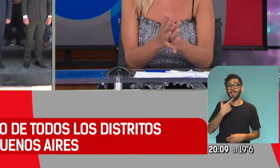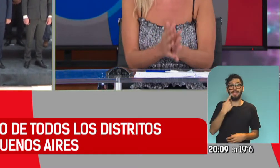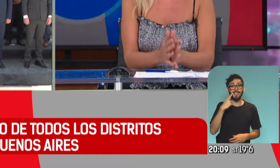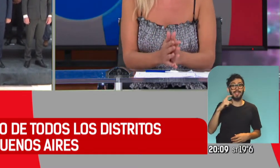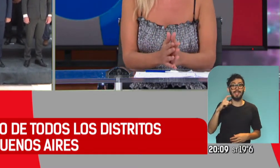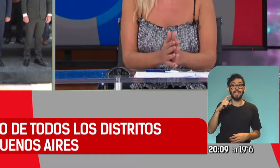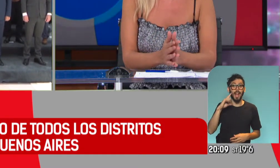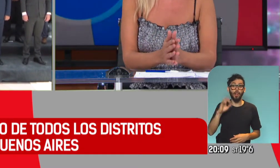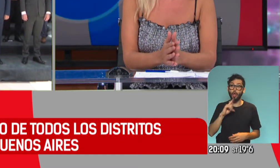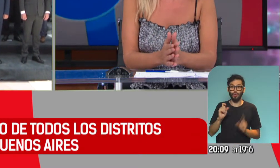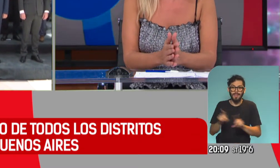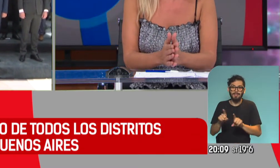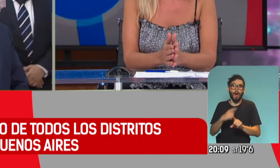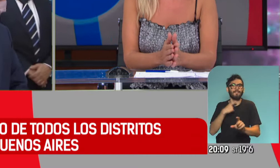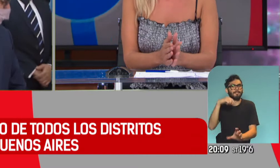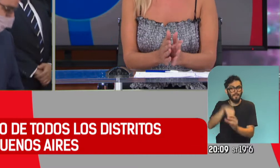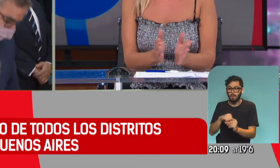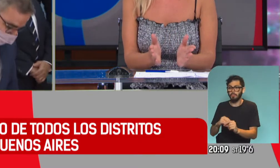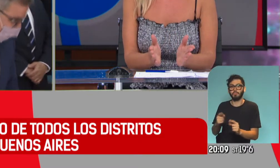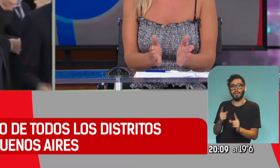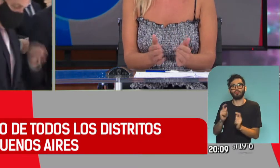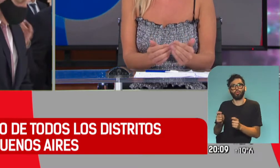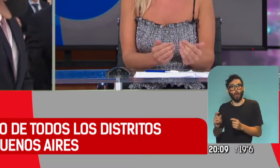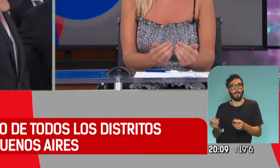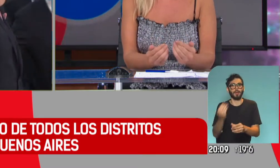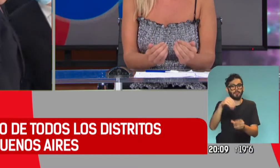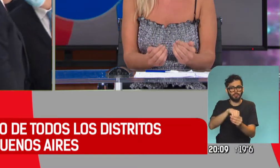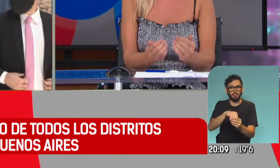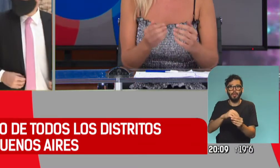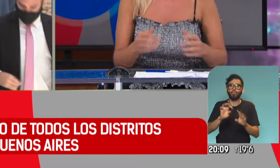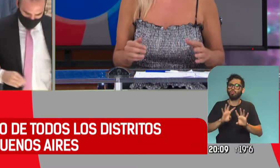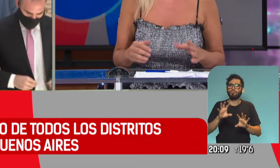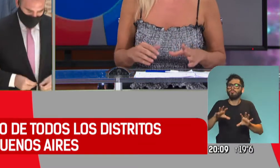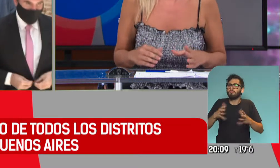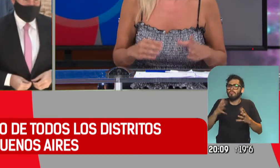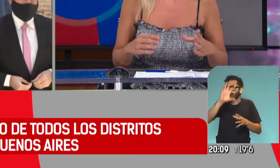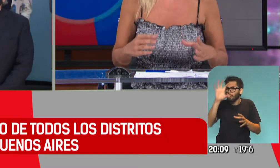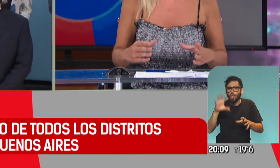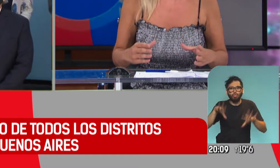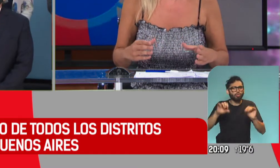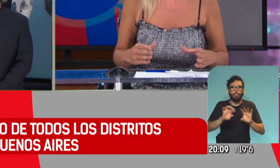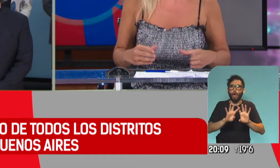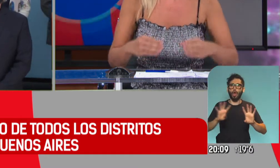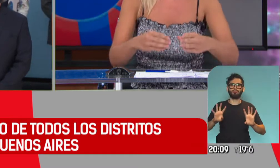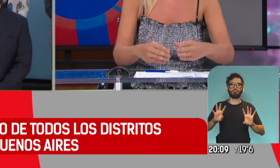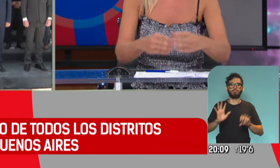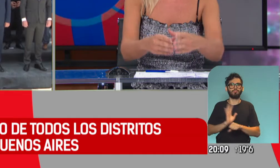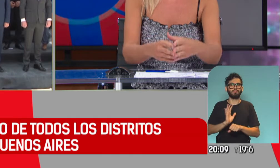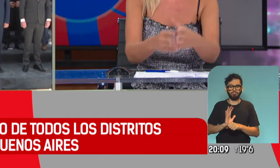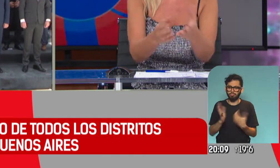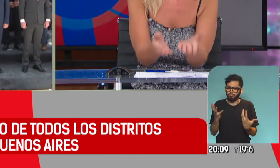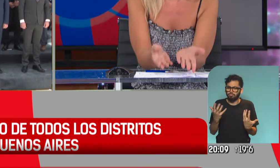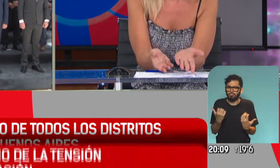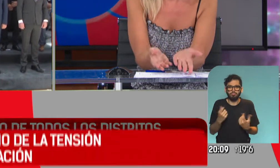Así que te digo que una concurrencia muy importante. Y todos presentes. Porque de un modo u otro, bueno, garantizan que van a